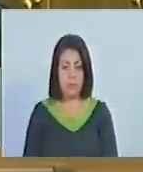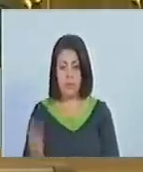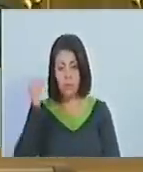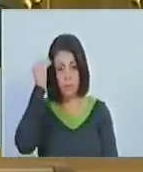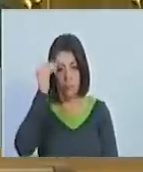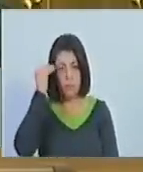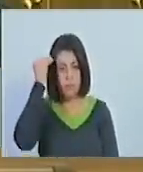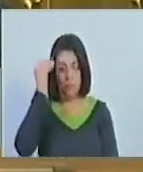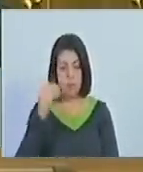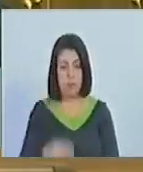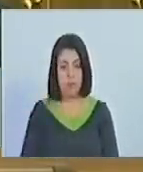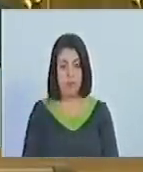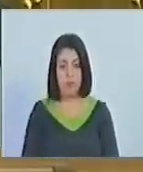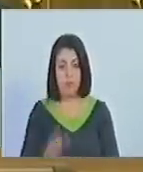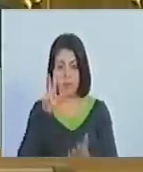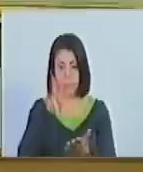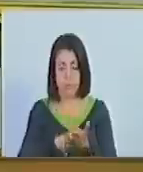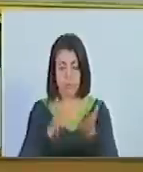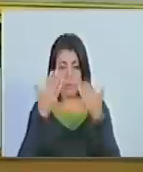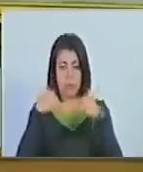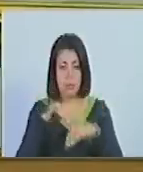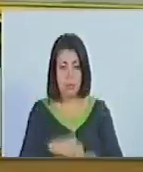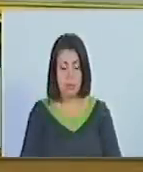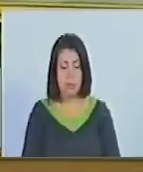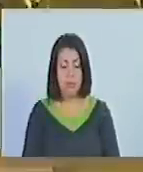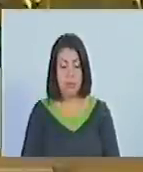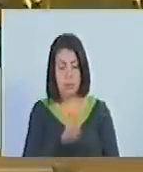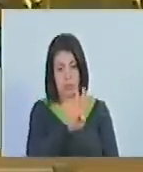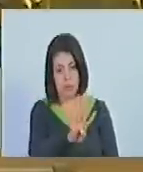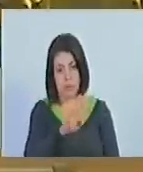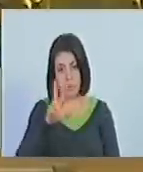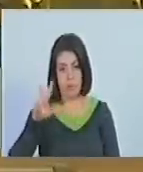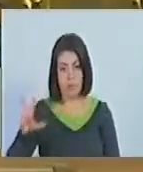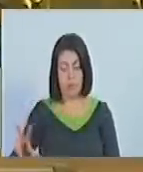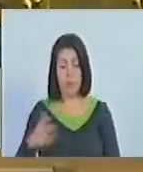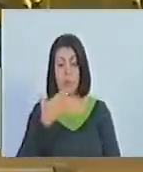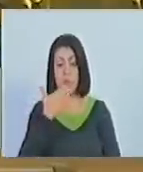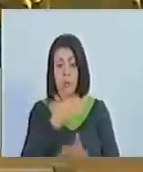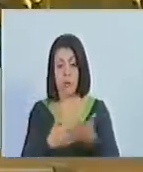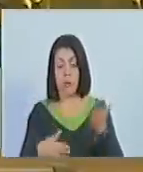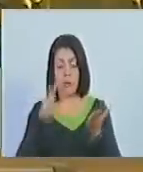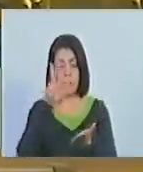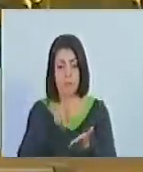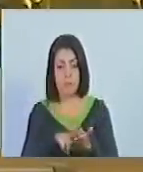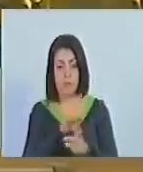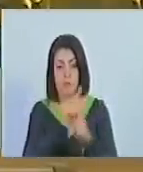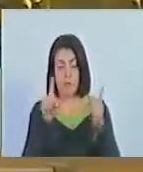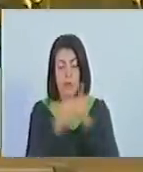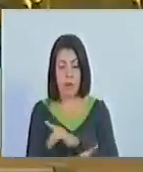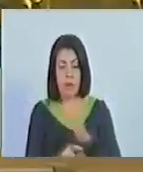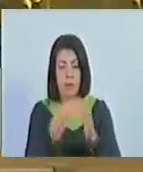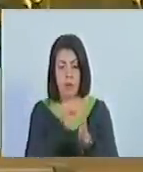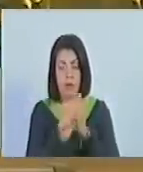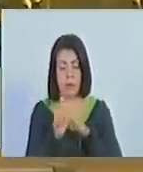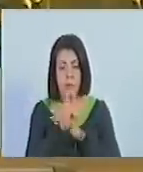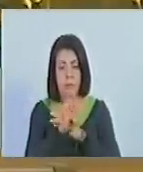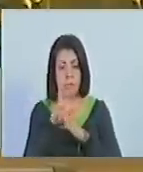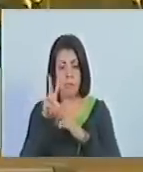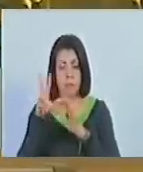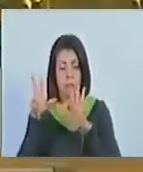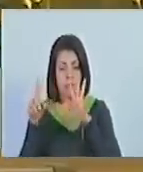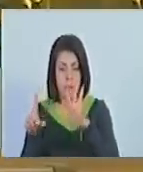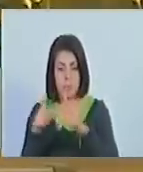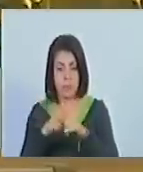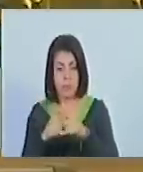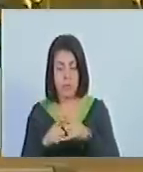consideración, queda aprobado. Siguiente. Cuadra décimo tercero. Se propone aprobar con modificación el contenido del artículo 46,